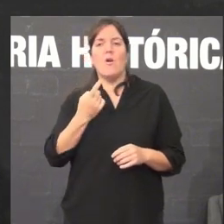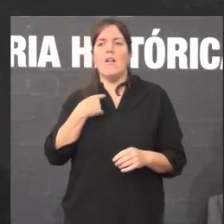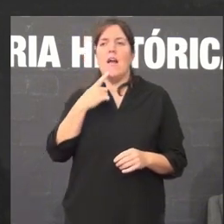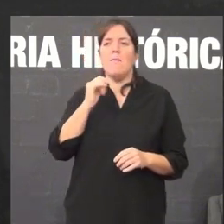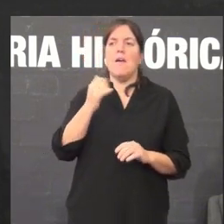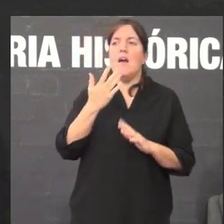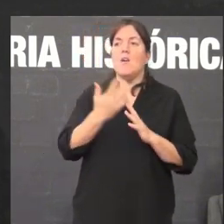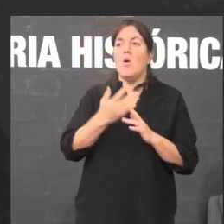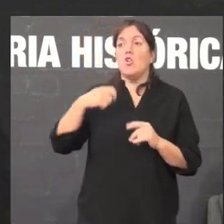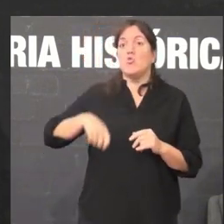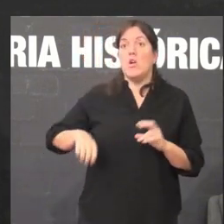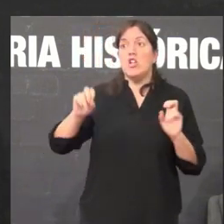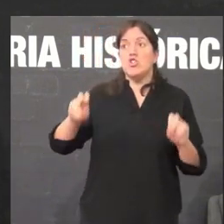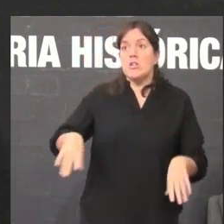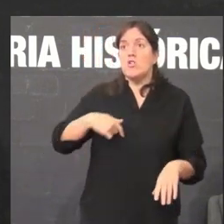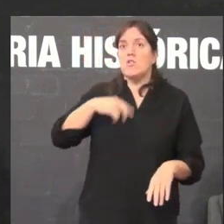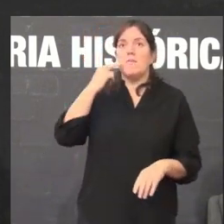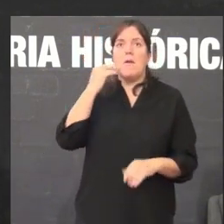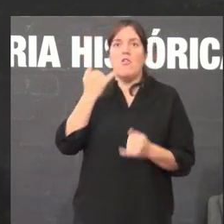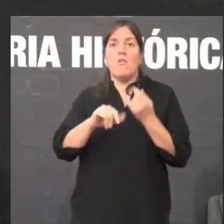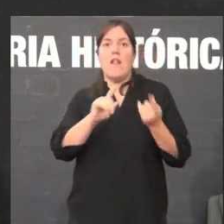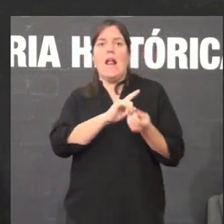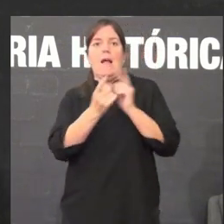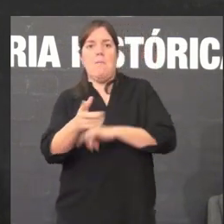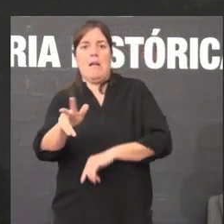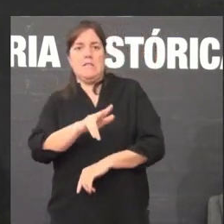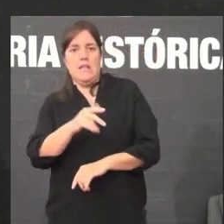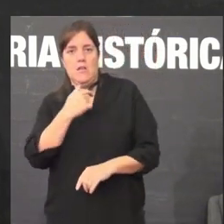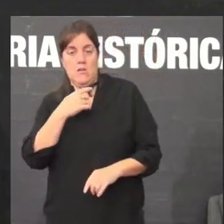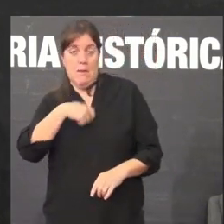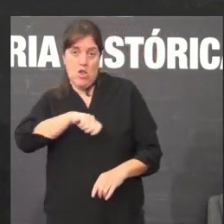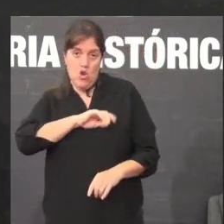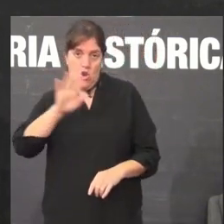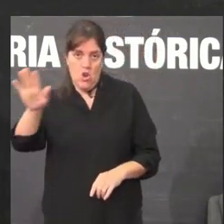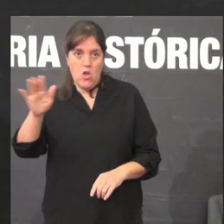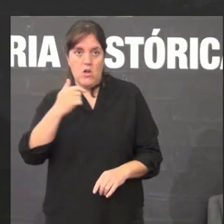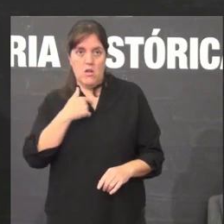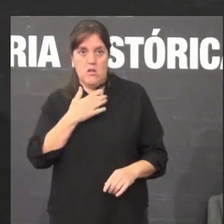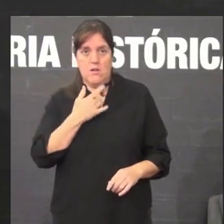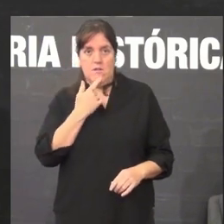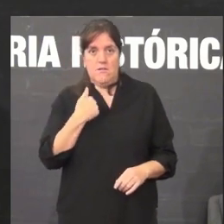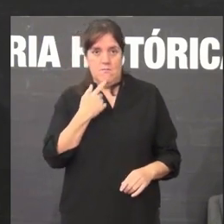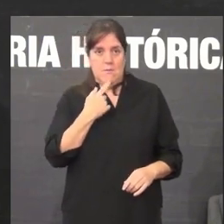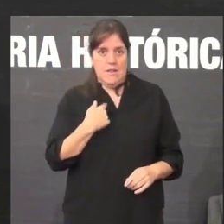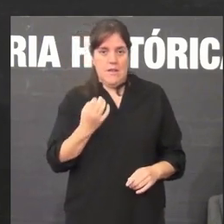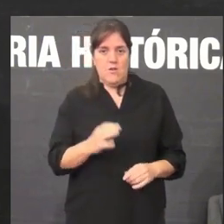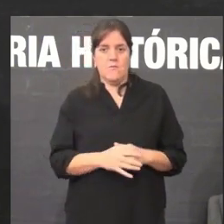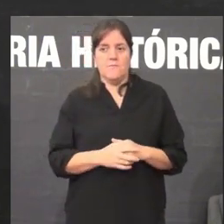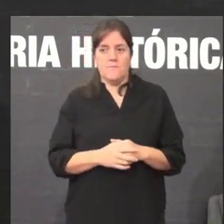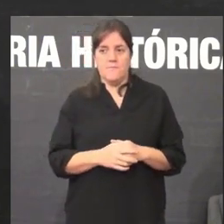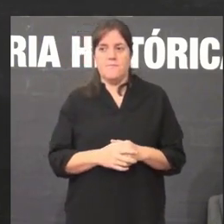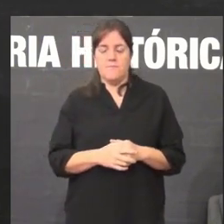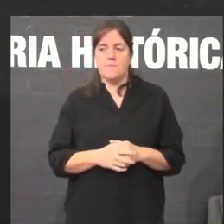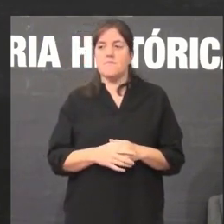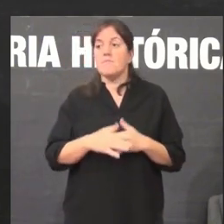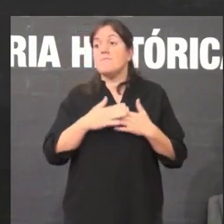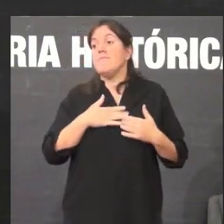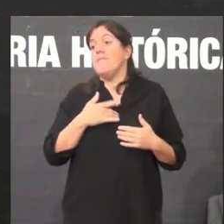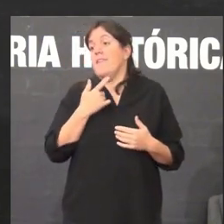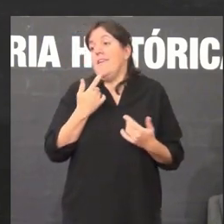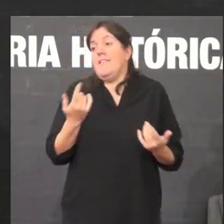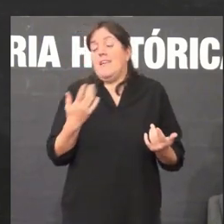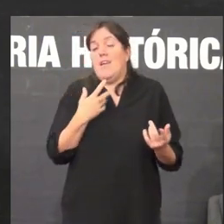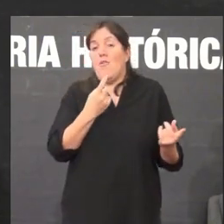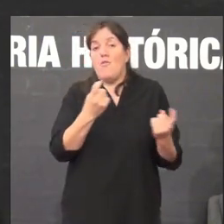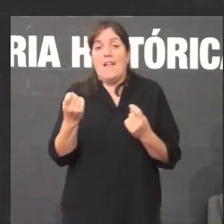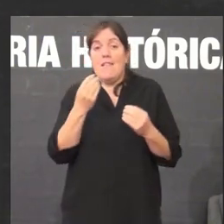colleu medo entón decidiu pasarse pro español na pobra de Borollón por exemplo en fin quedan ainda